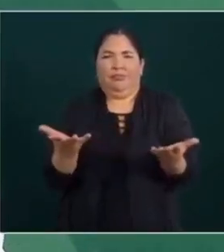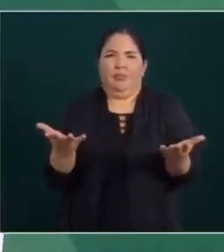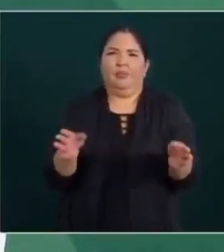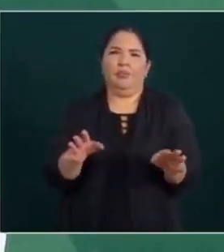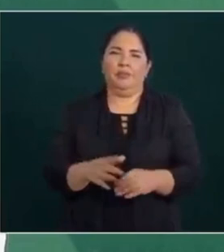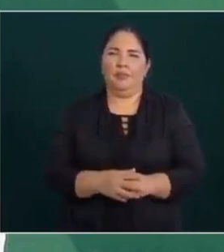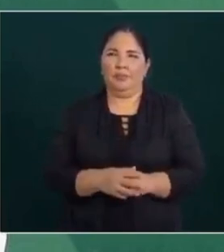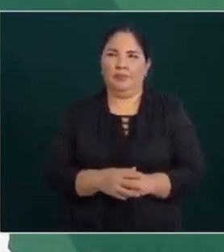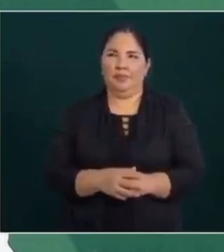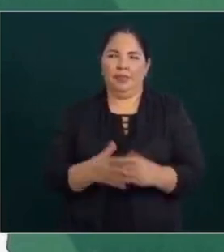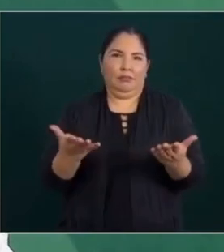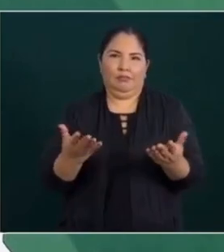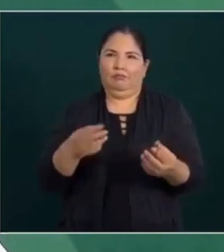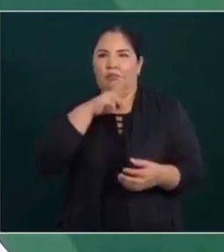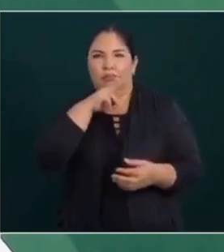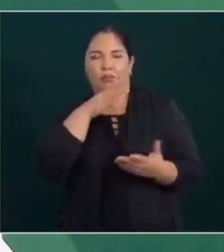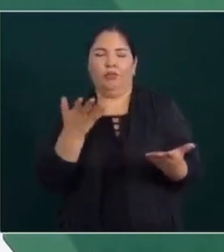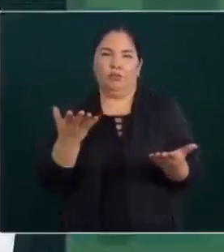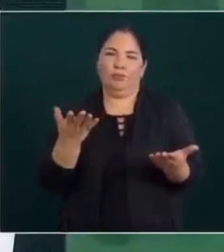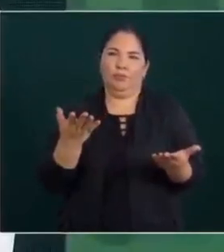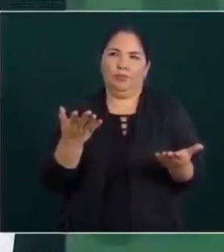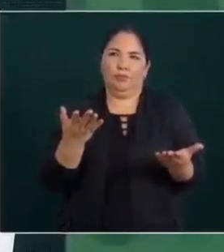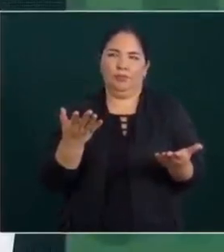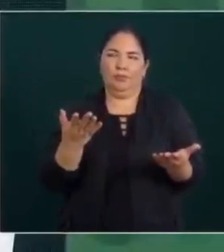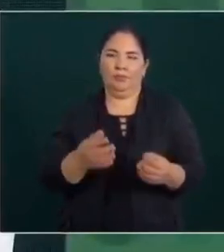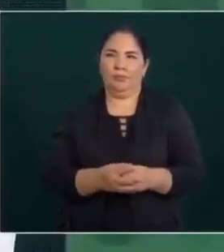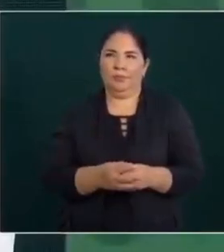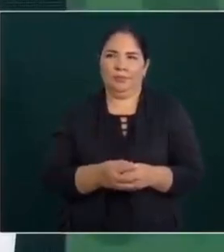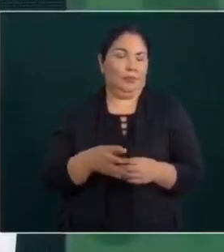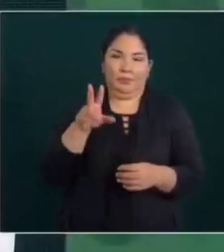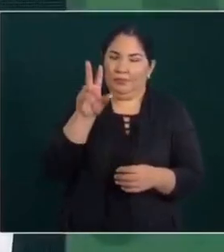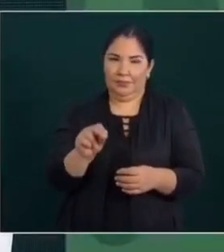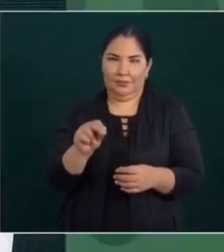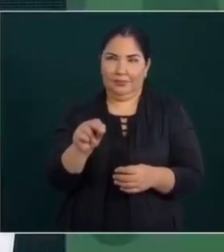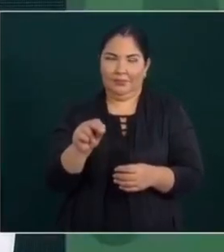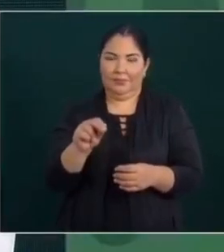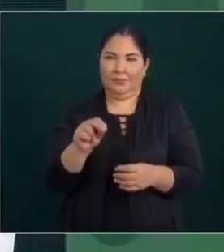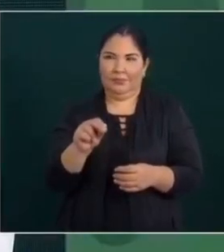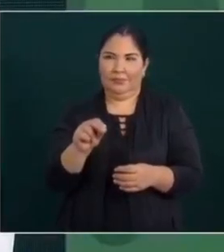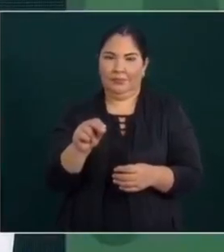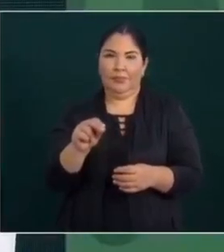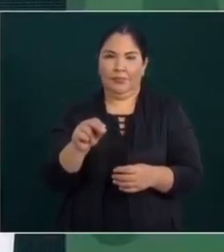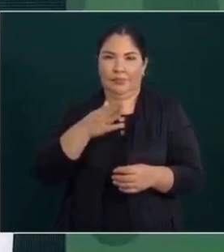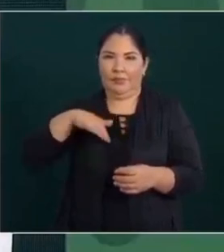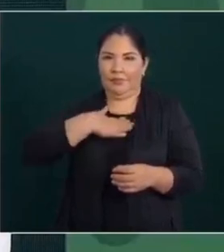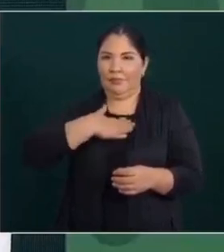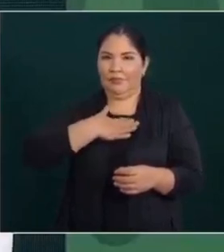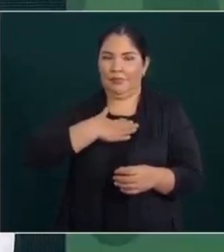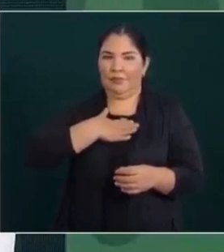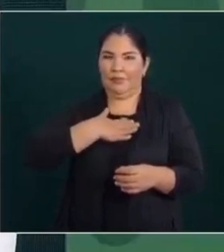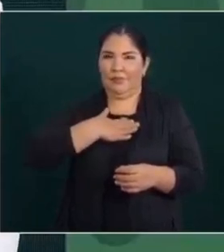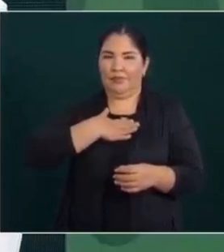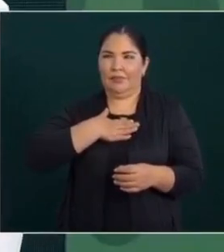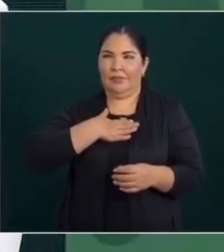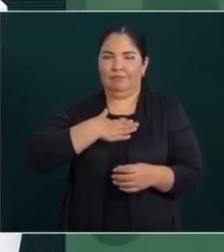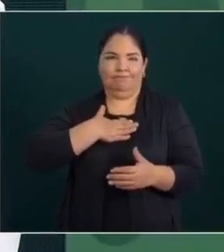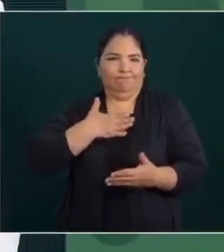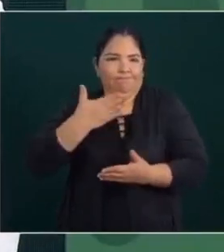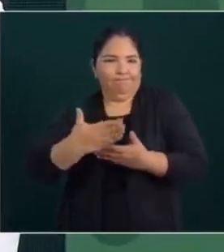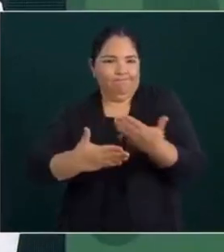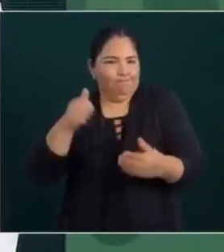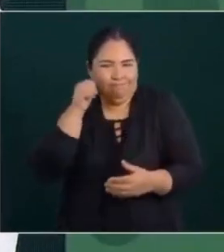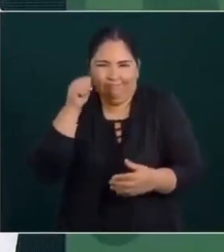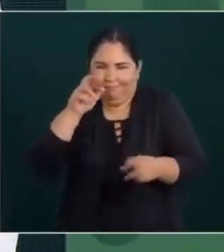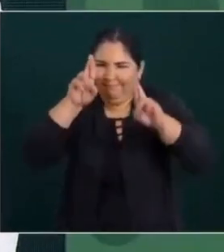entonces sí, habría preocupación. Pero no, nosotros vamos siempre a